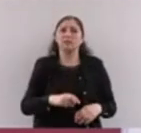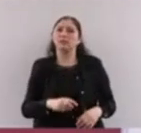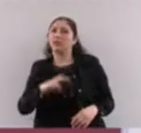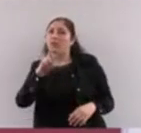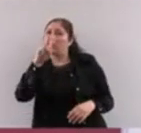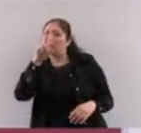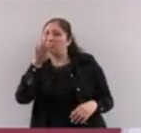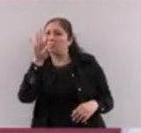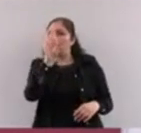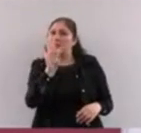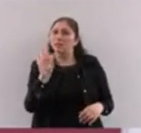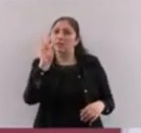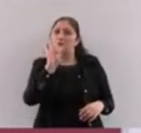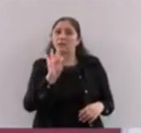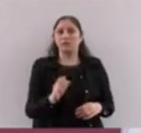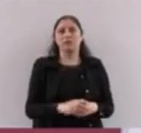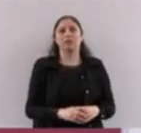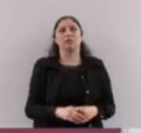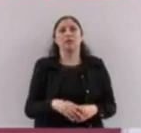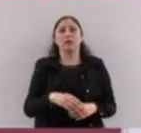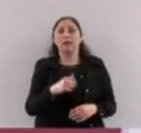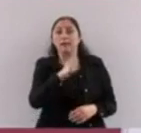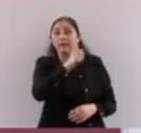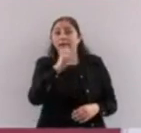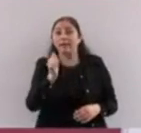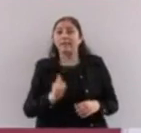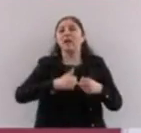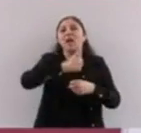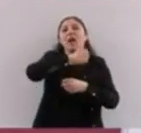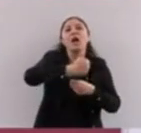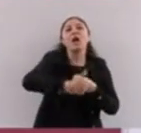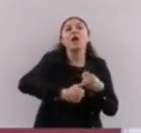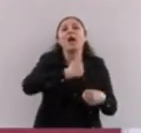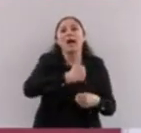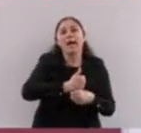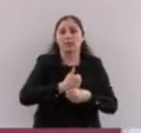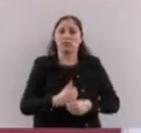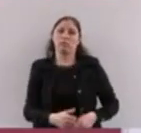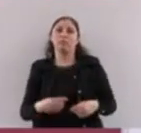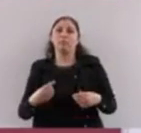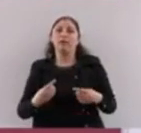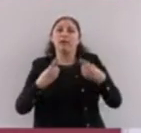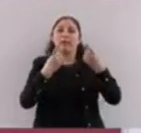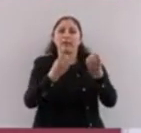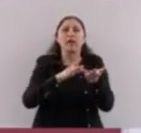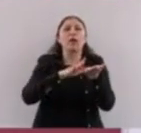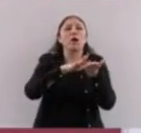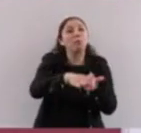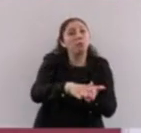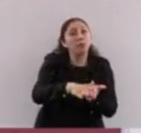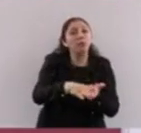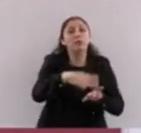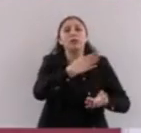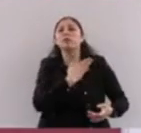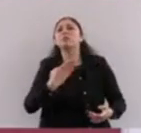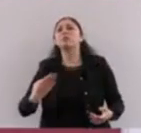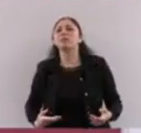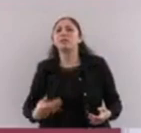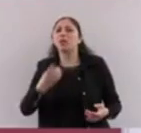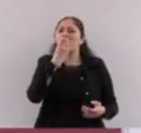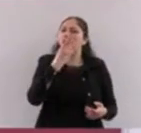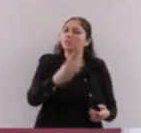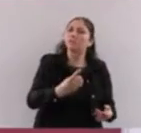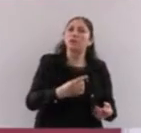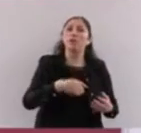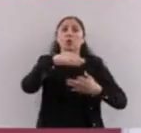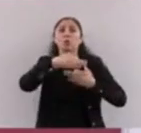por ciento cada año hasta que yo me vaya, para tratar de compensarles